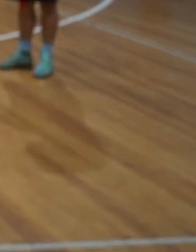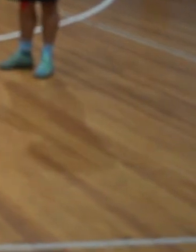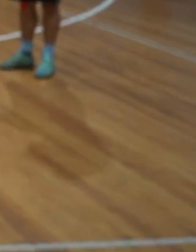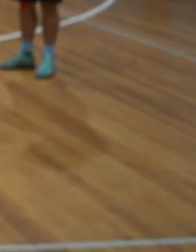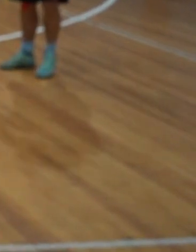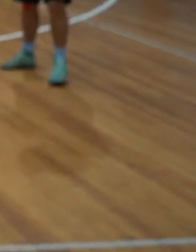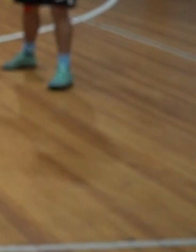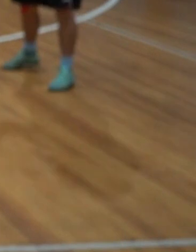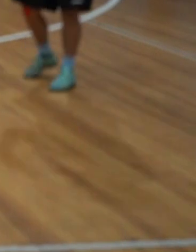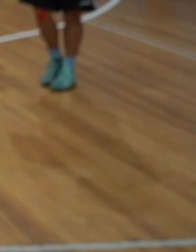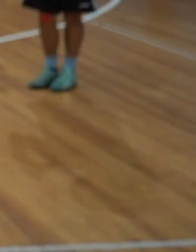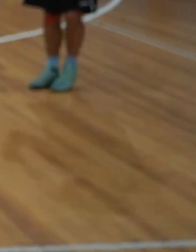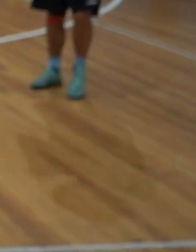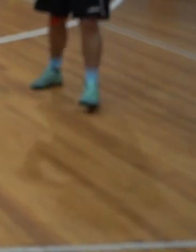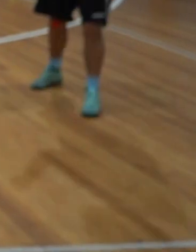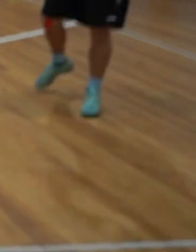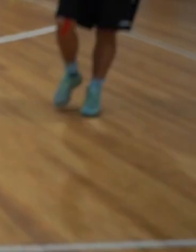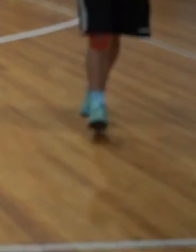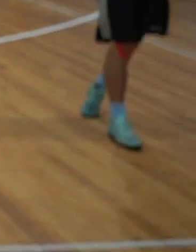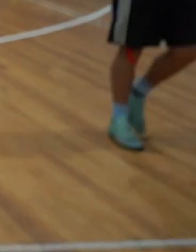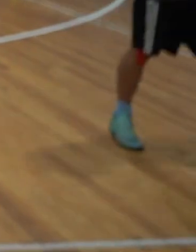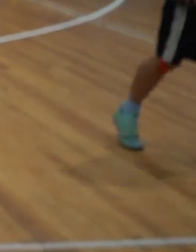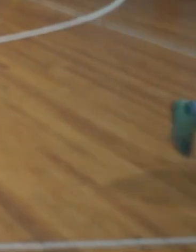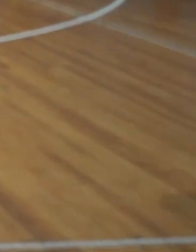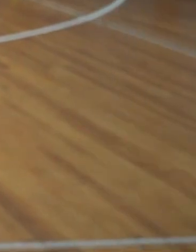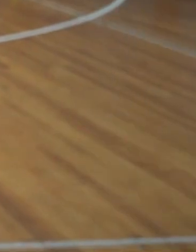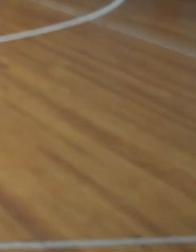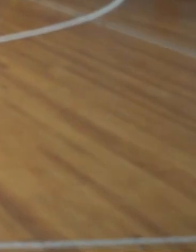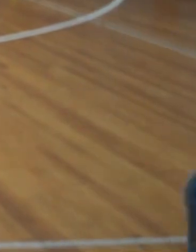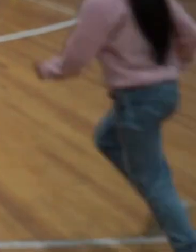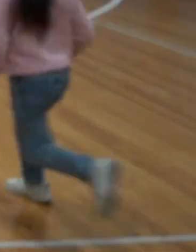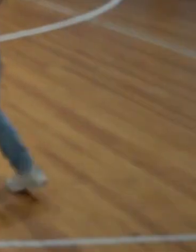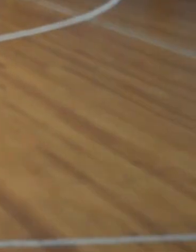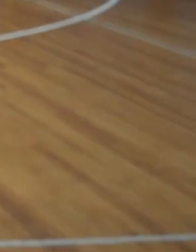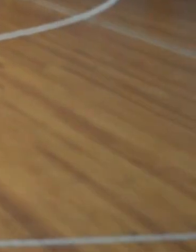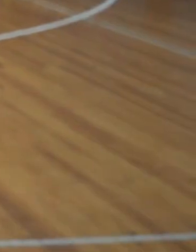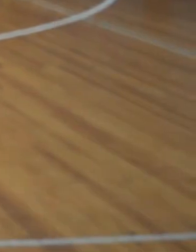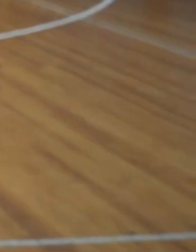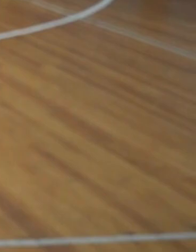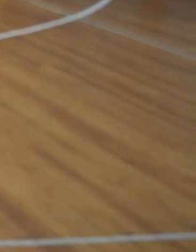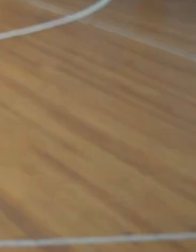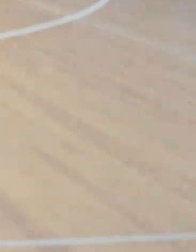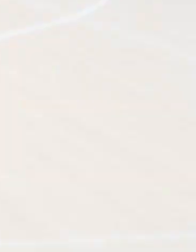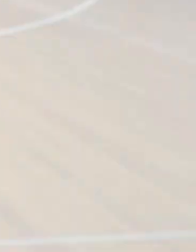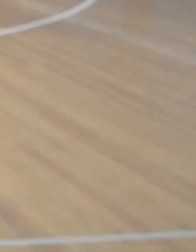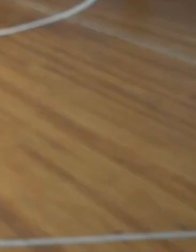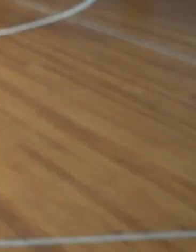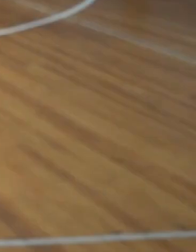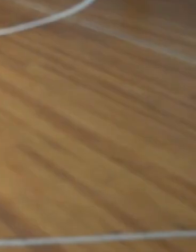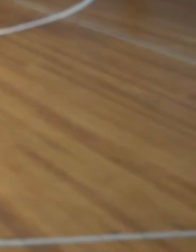mi nombre en señas es este y mi nombre en español es Gladys Mora Vidal.